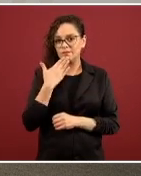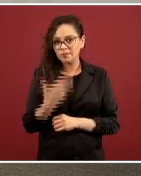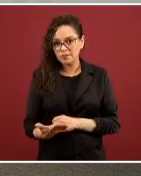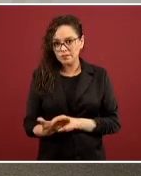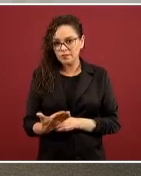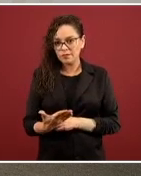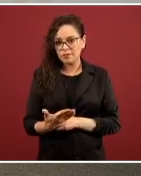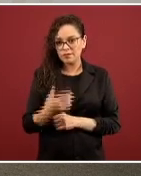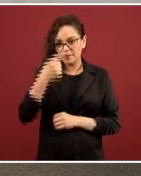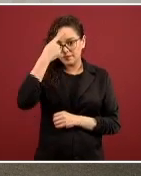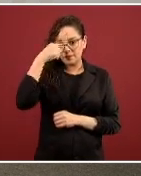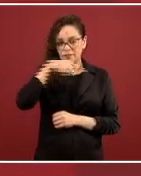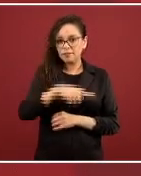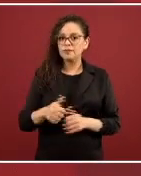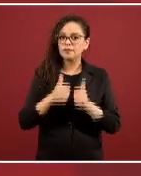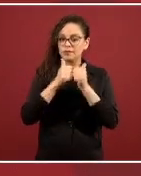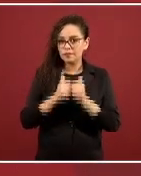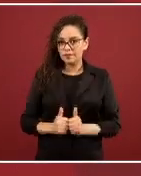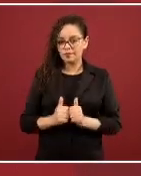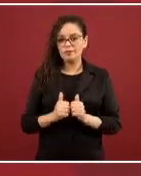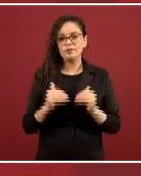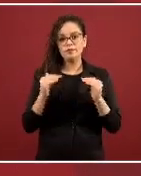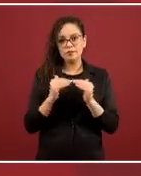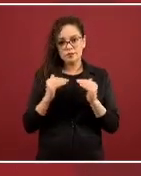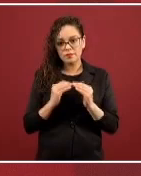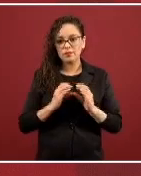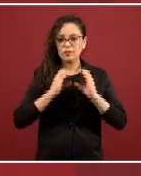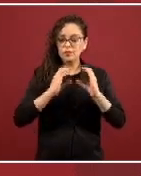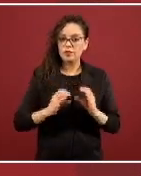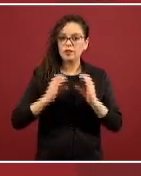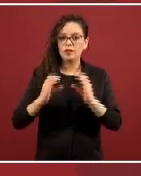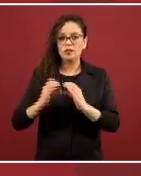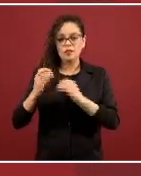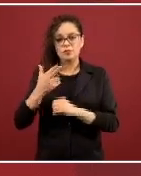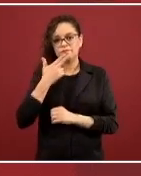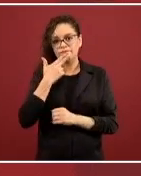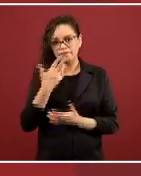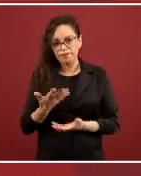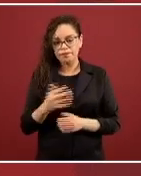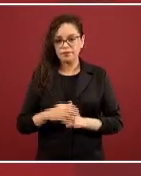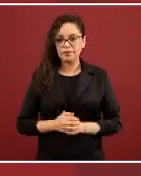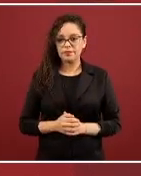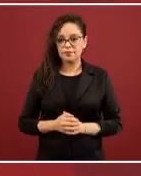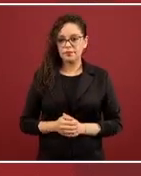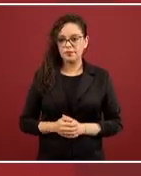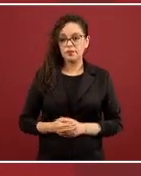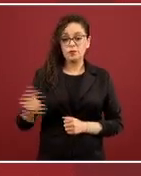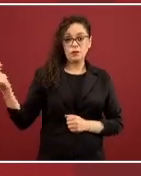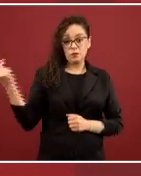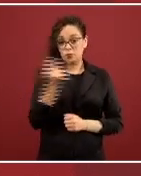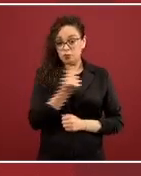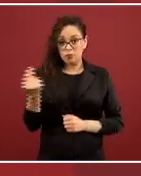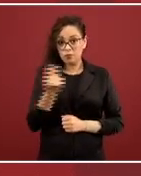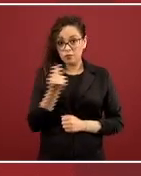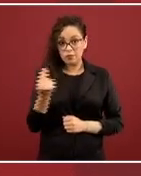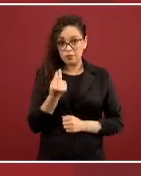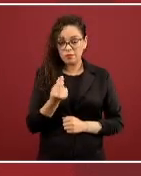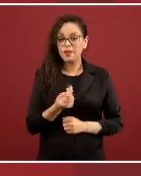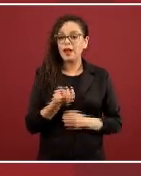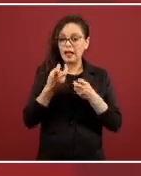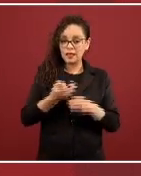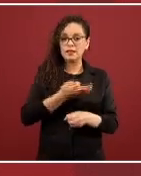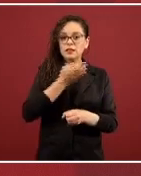de implantar estas medidas para no hacerlas anticipadamente, hacerlas en el momento en que son más útiles y hacerlas por el tiempo